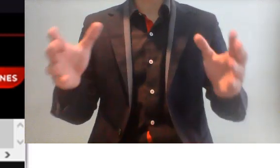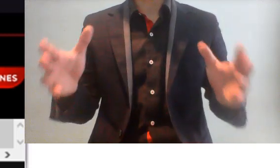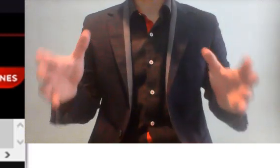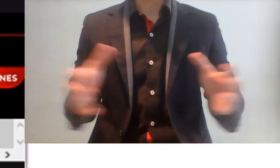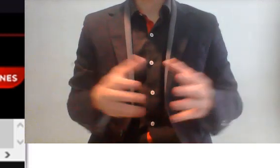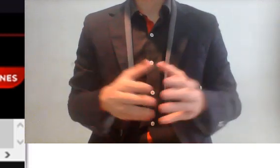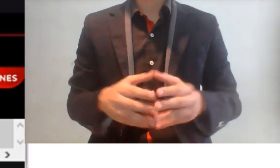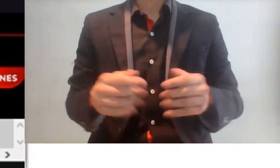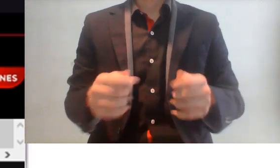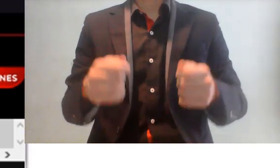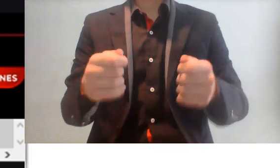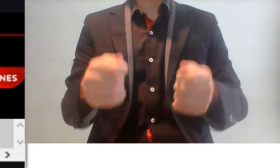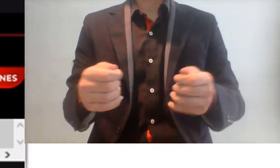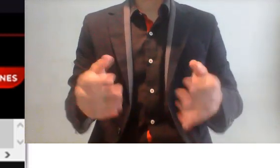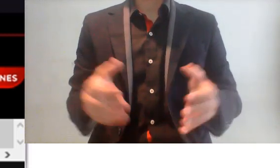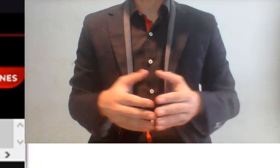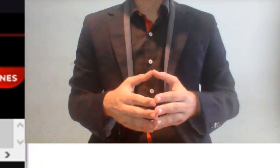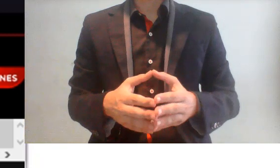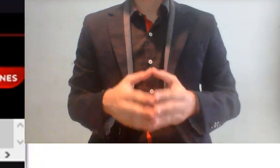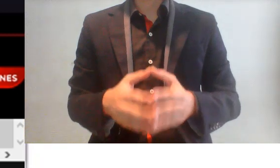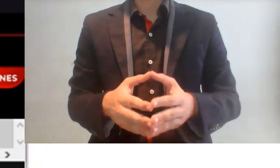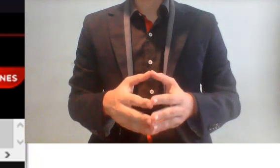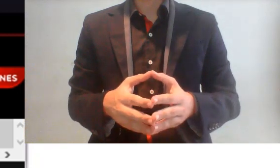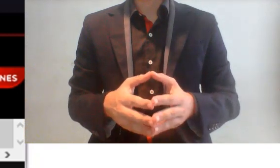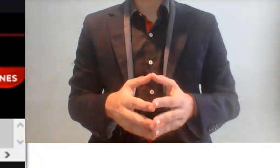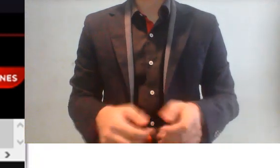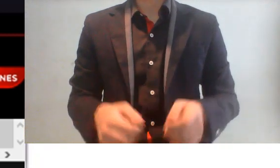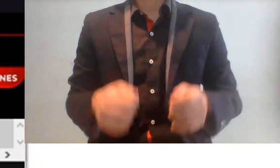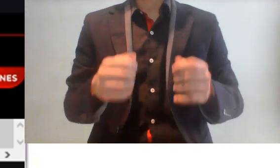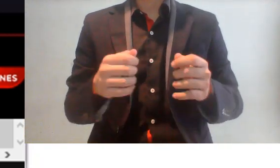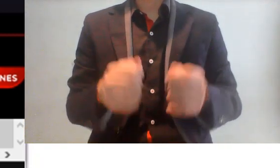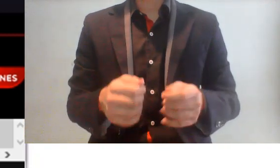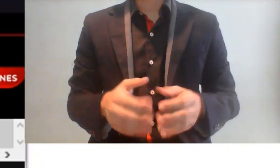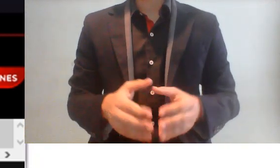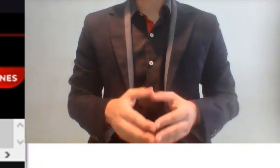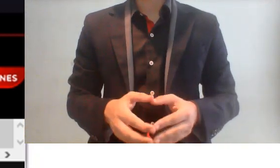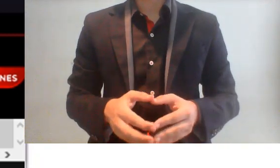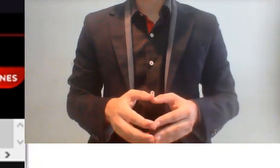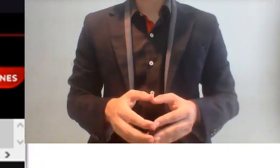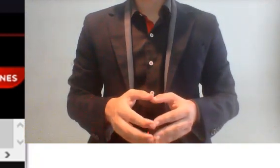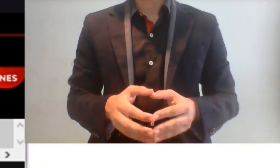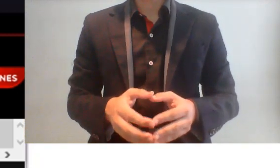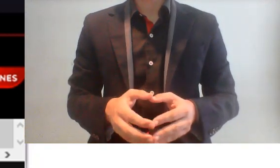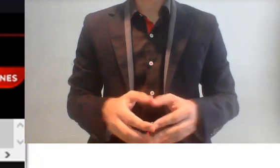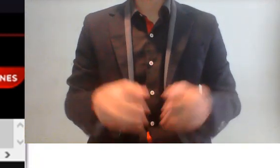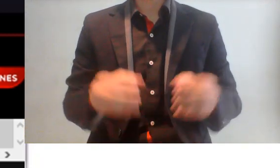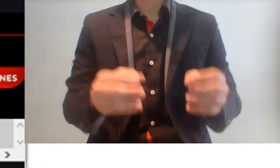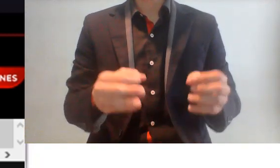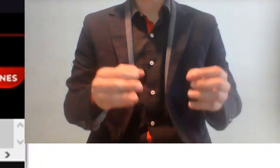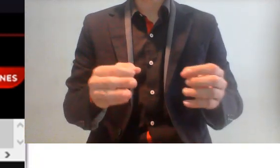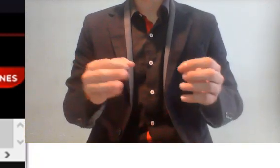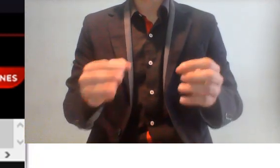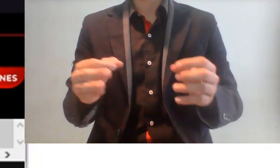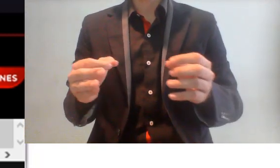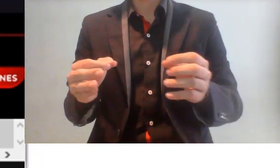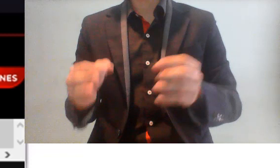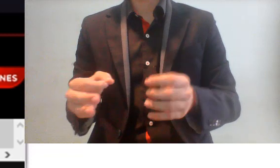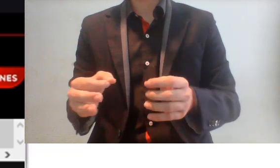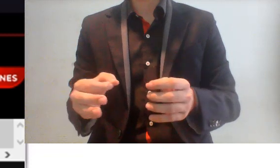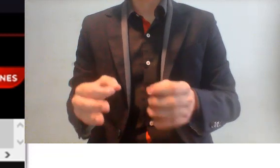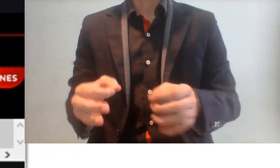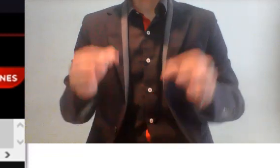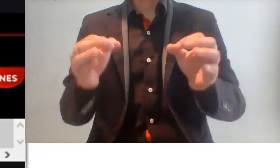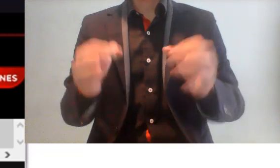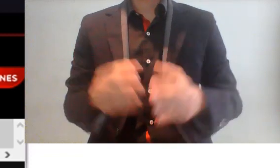bueno, tenía varias divisiones, pero este en su totalidad sumaba una cantidad de 5.280.837.000